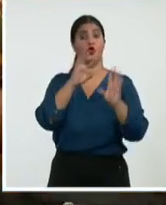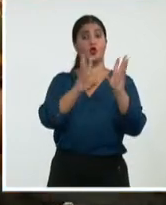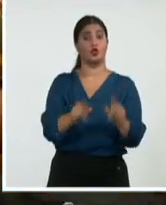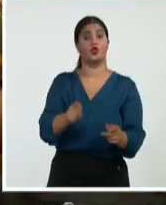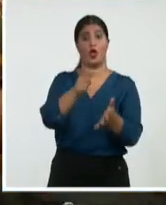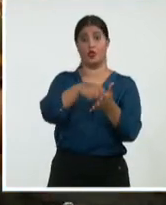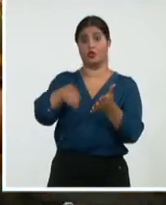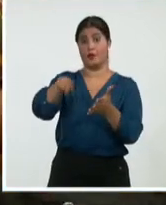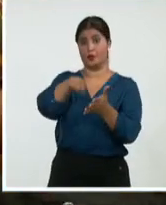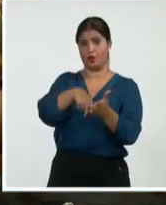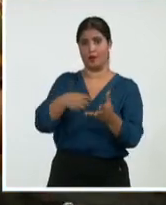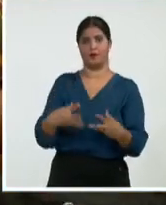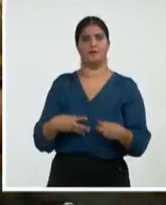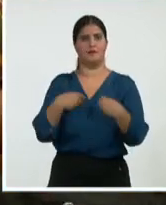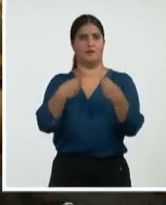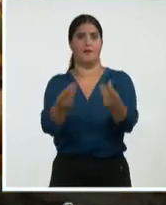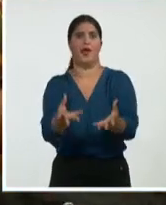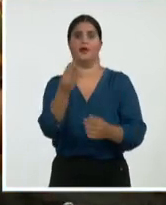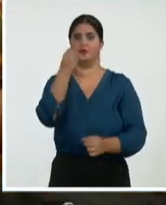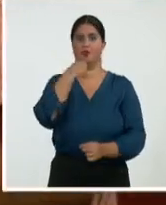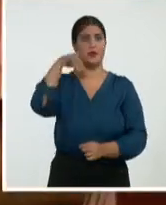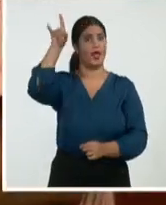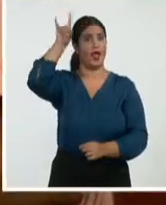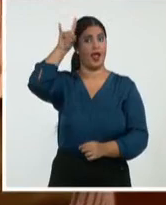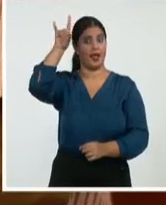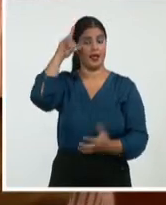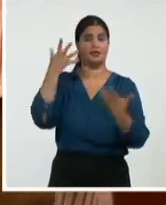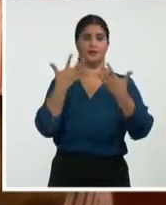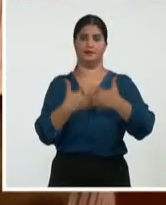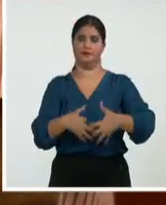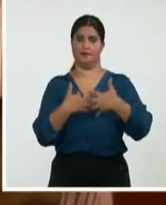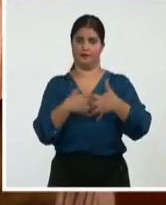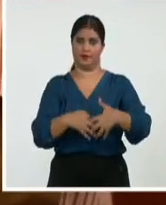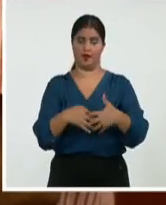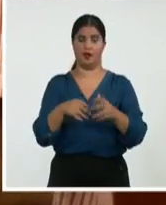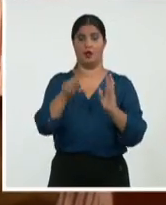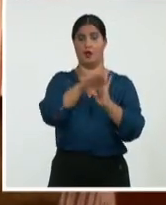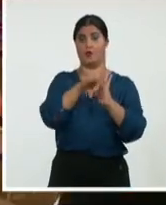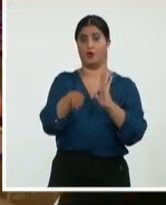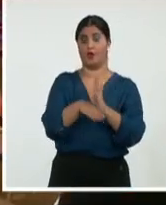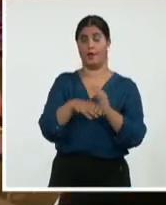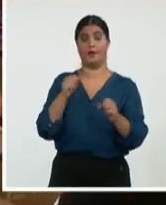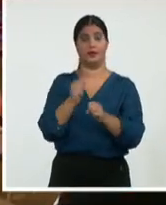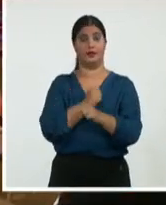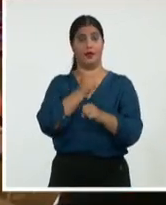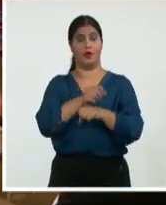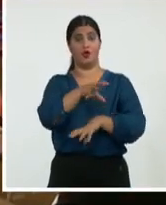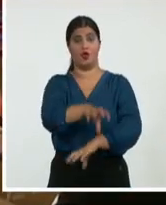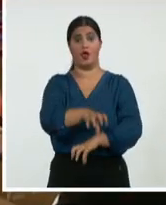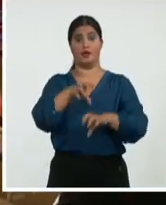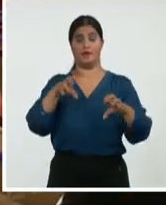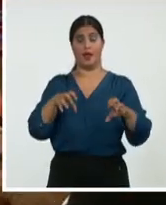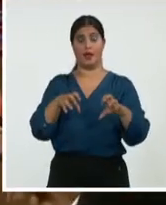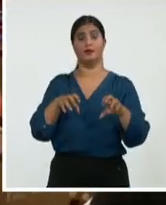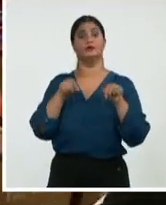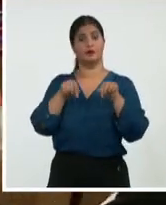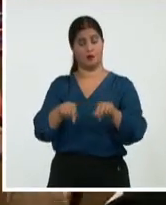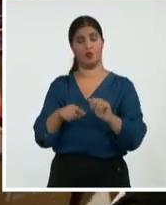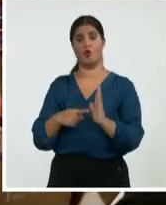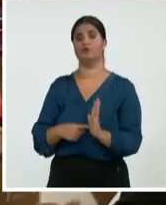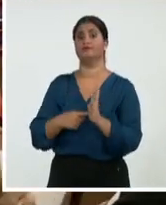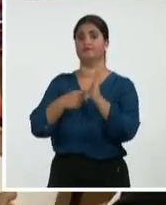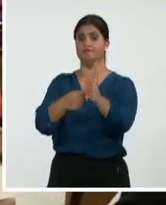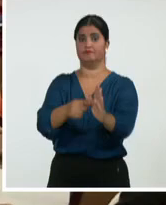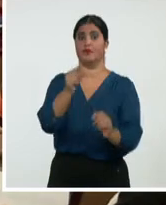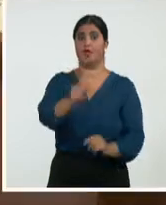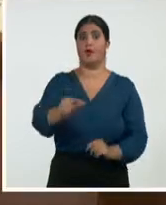la agricultura urbana, la entrega de leche a la industria, el programa ganadero, entre otros temas, y exhortó a los presentes a eliminar